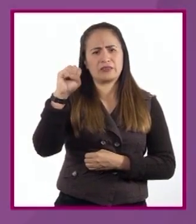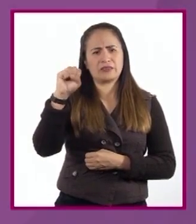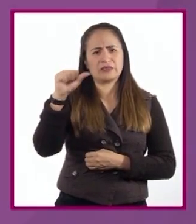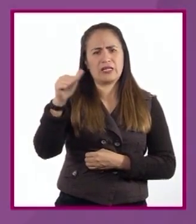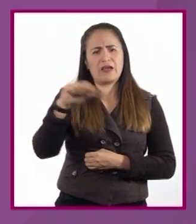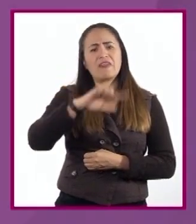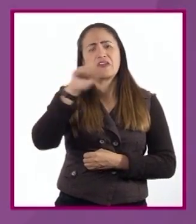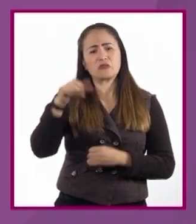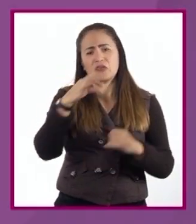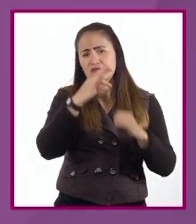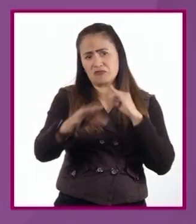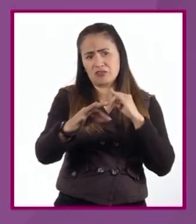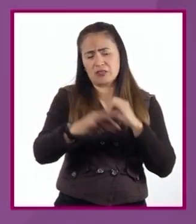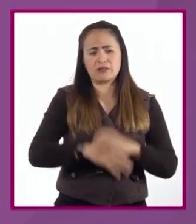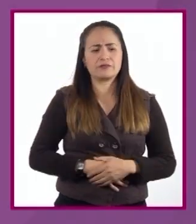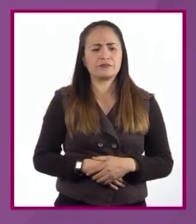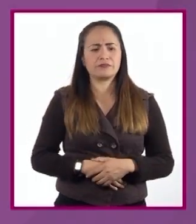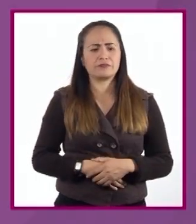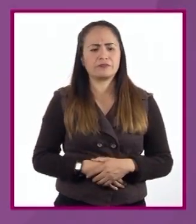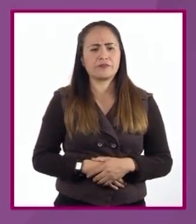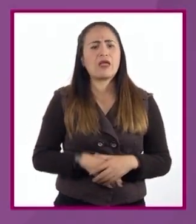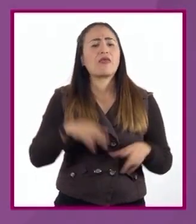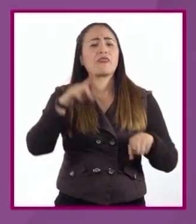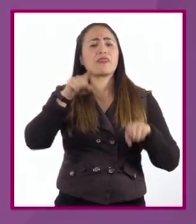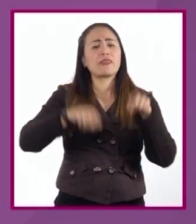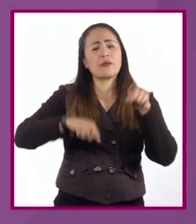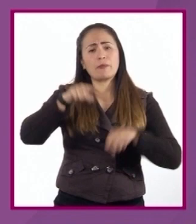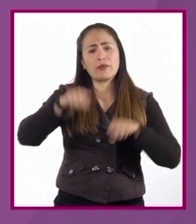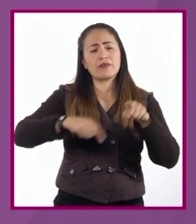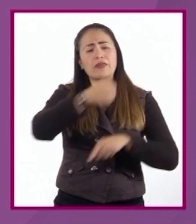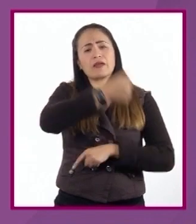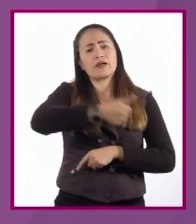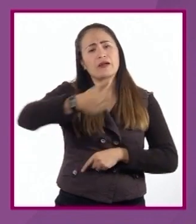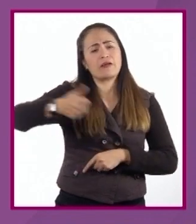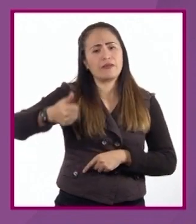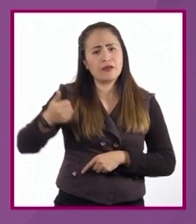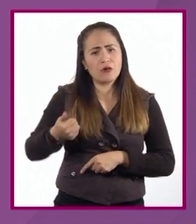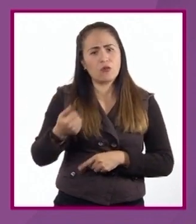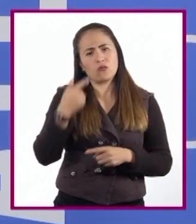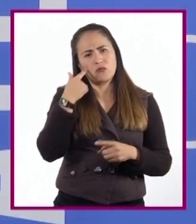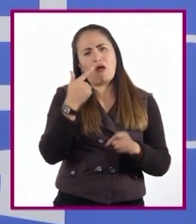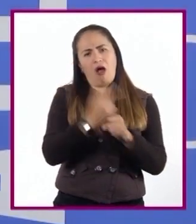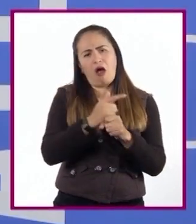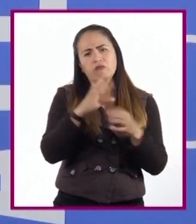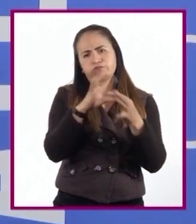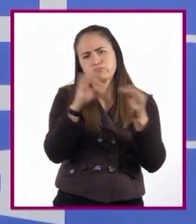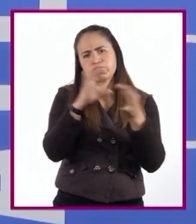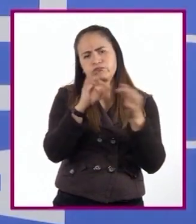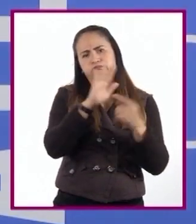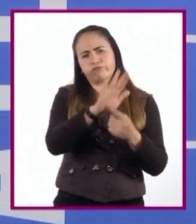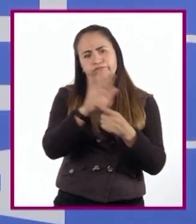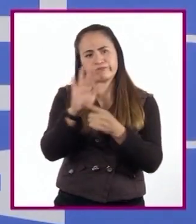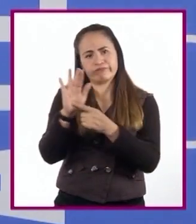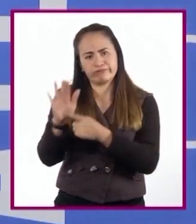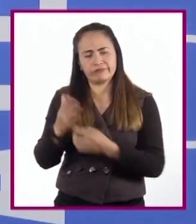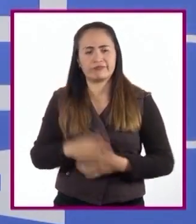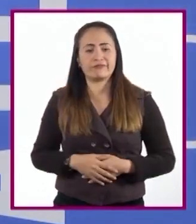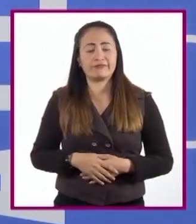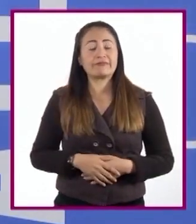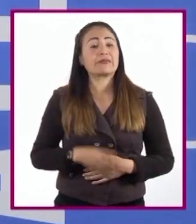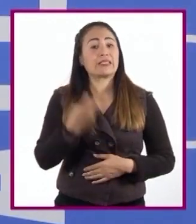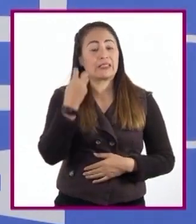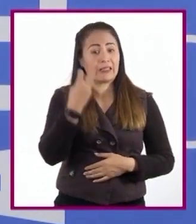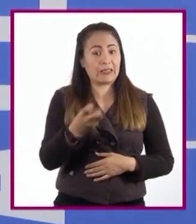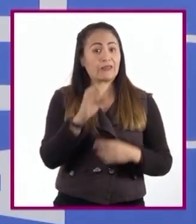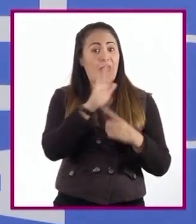Este número varía según las necesidades específicas en que nos encontremos. Vaya que argumentar es una